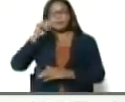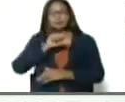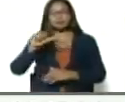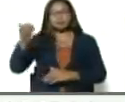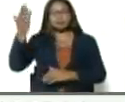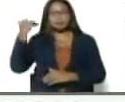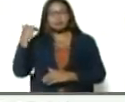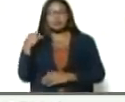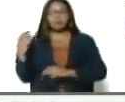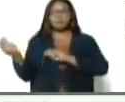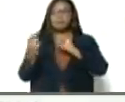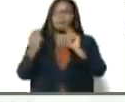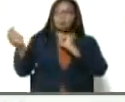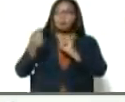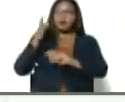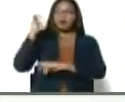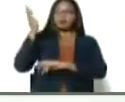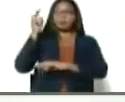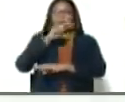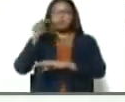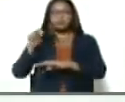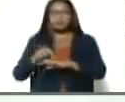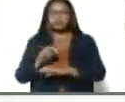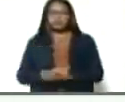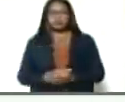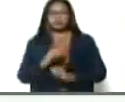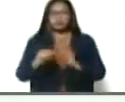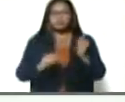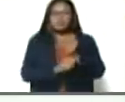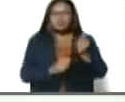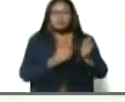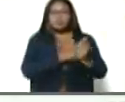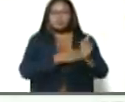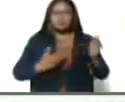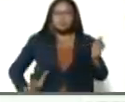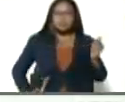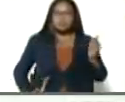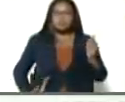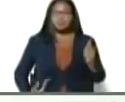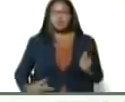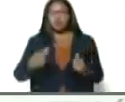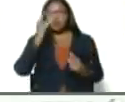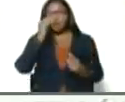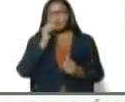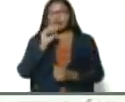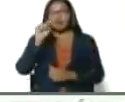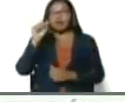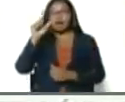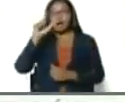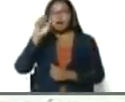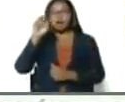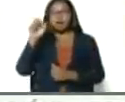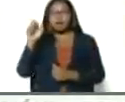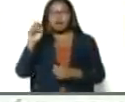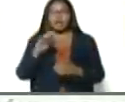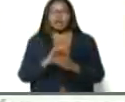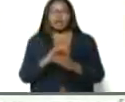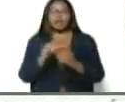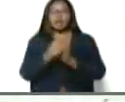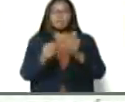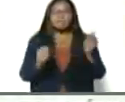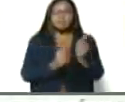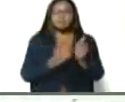interpelaciones. El vicepresidente Alfred Nazaret, vicepresidente de Comunicación y Cultura.